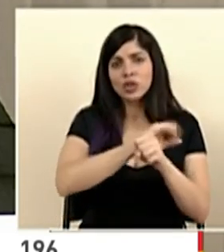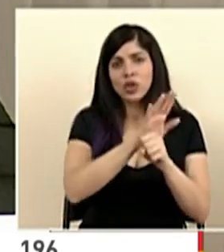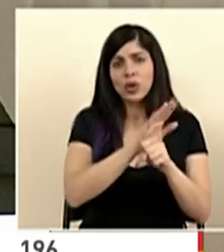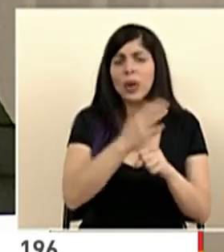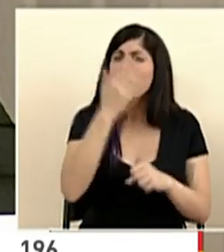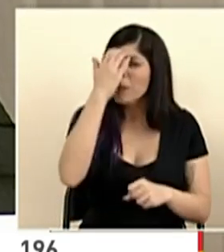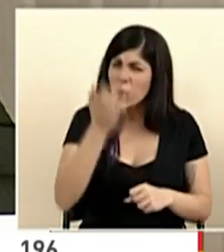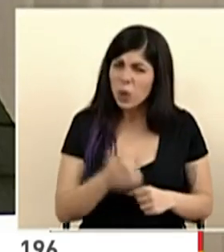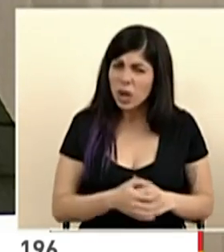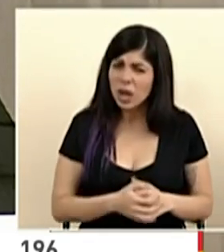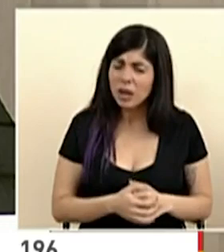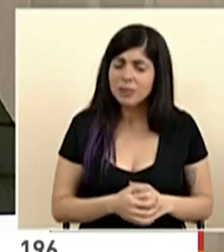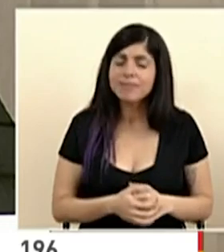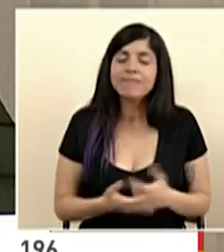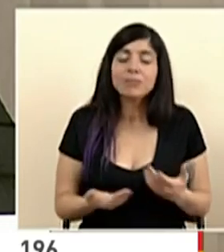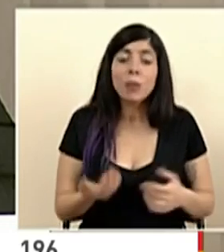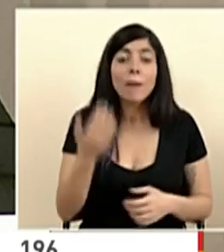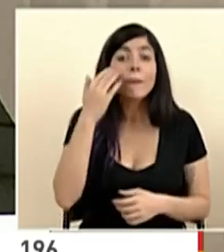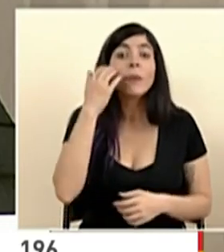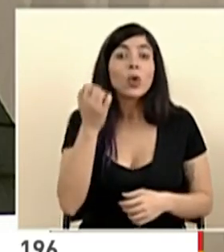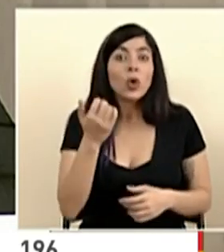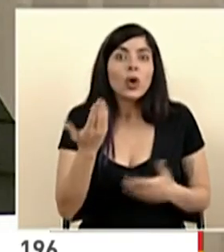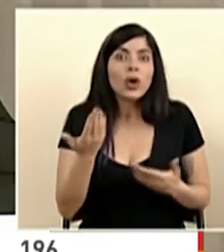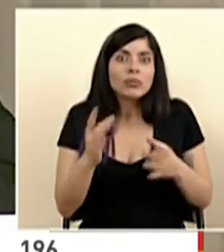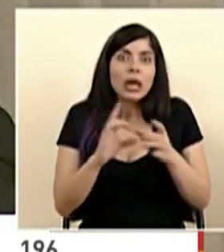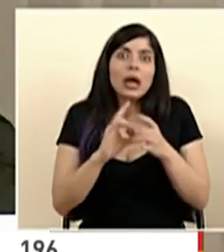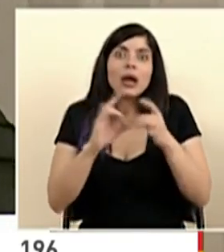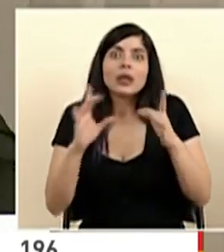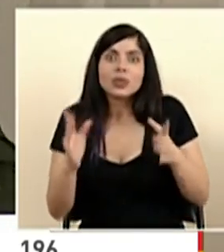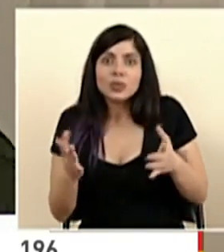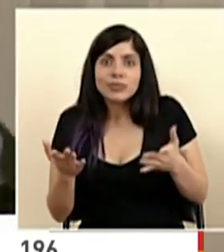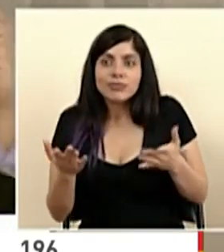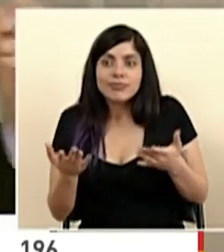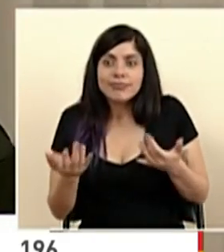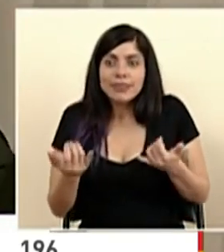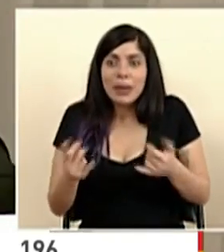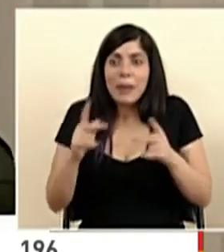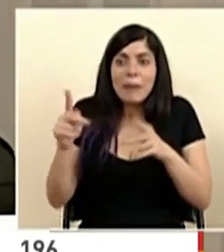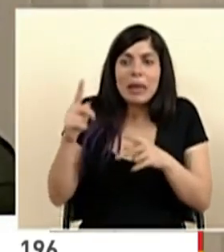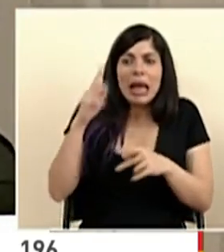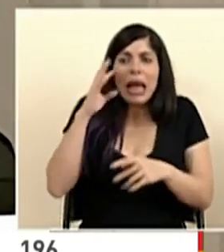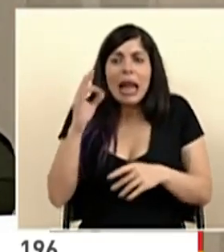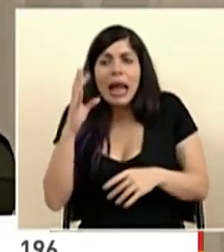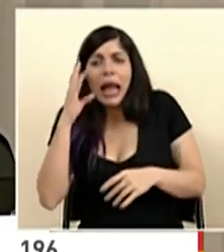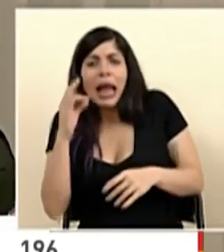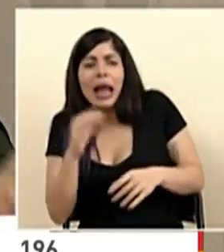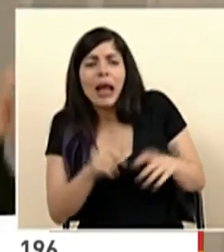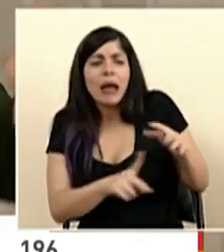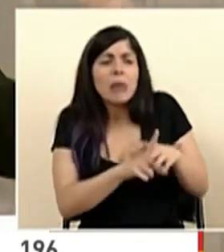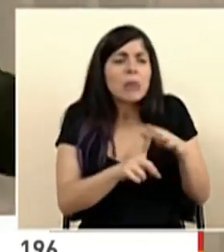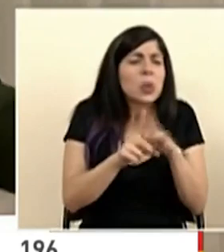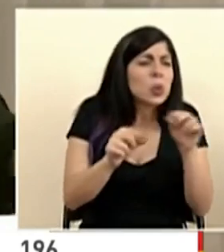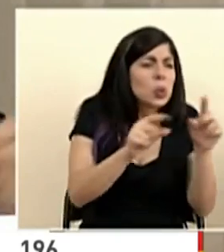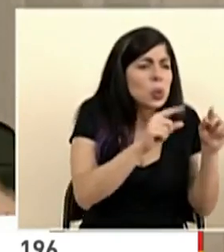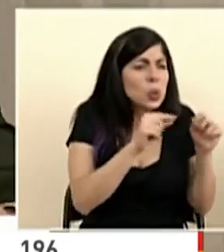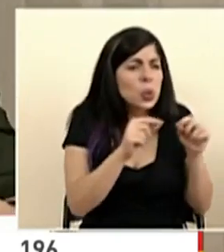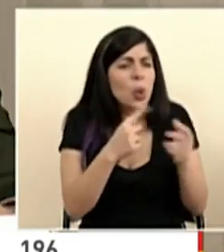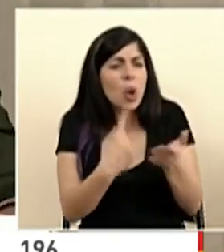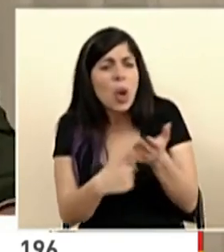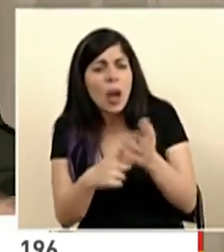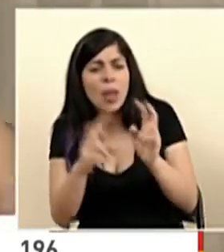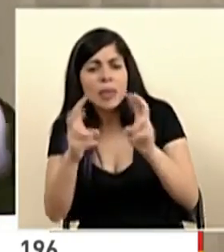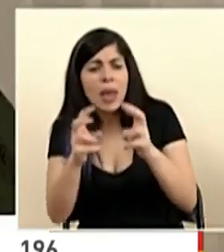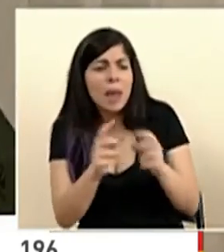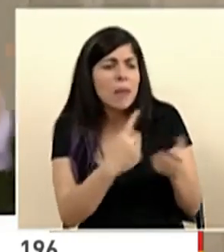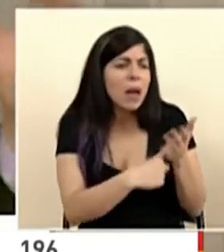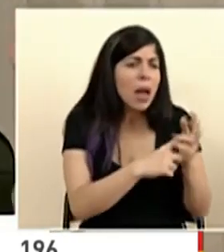y por qué así porque casualmente se generan especulaciones se generan discusiones de un tema acá